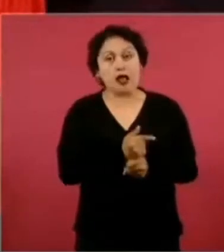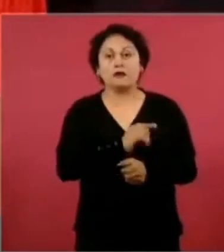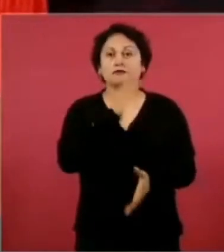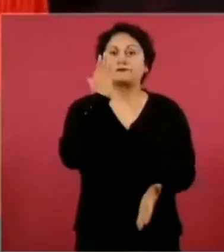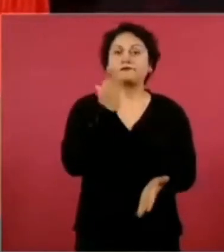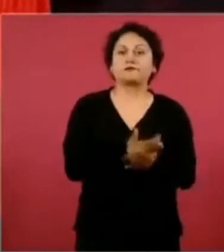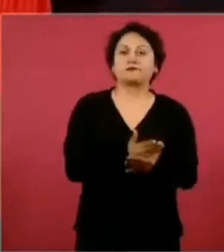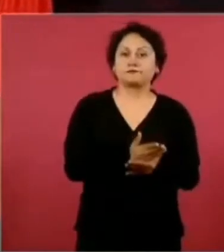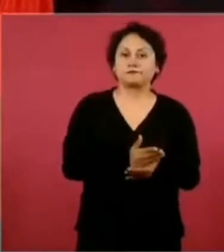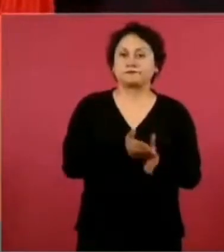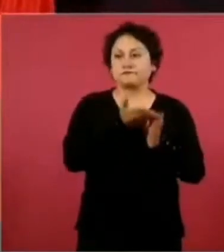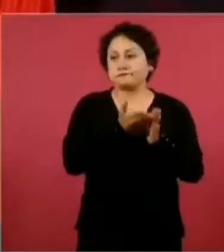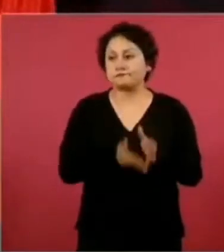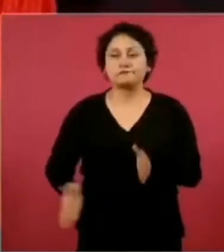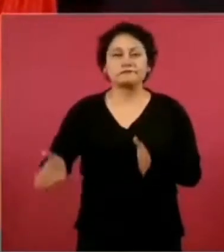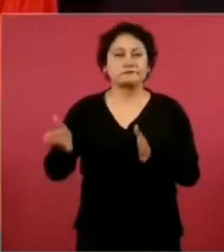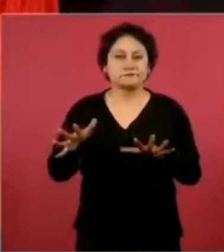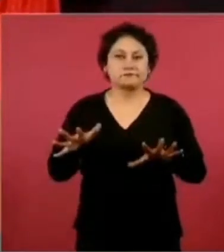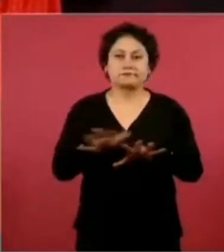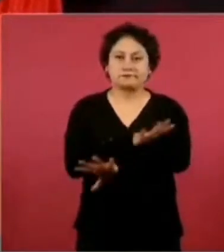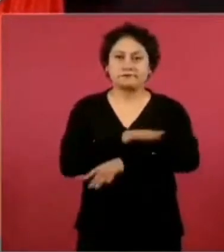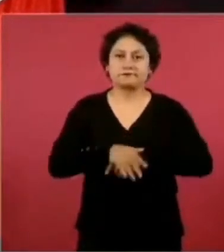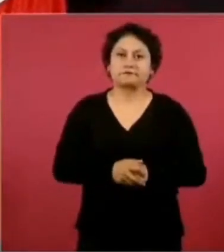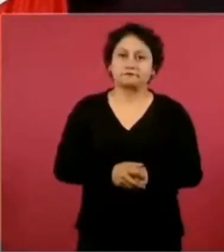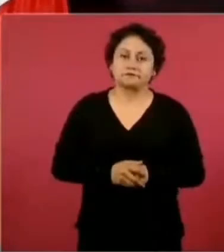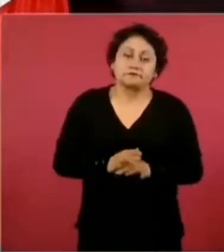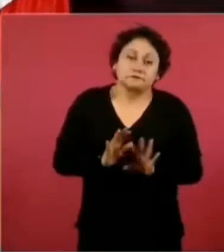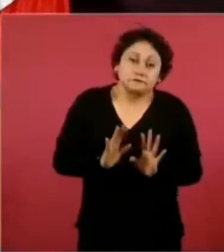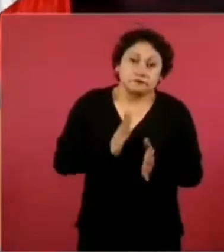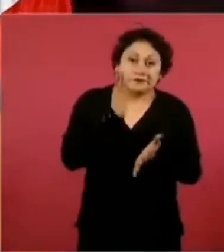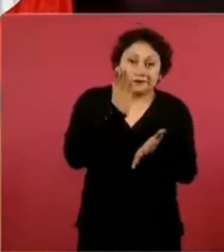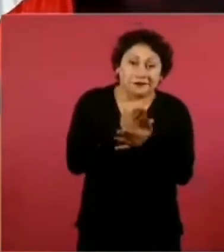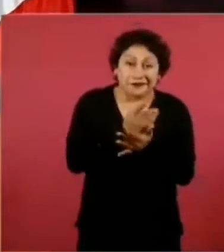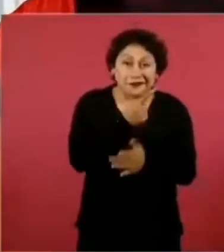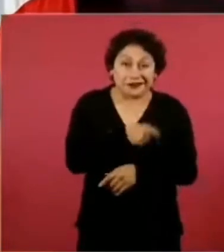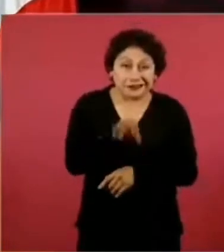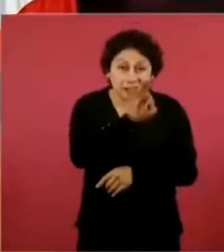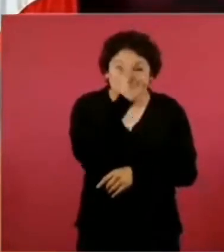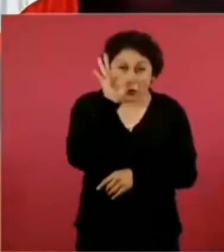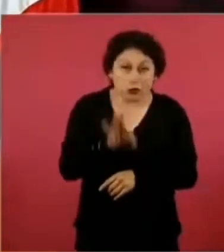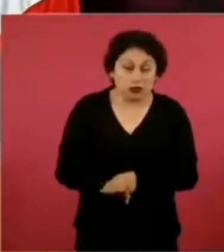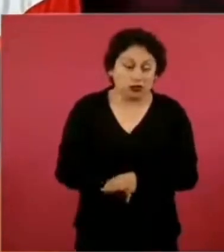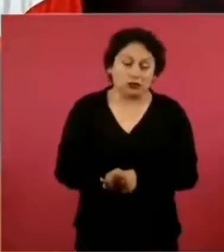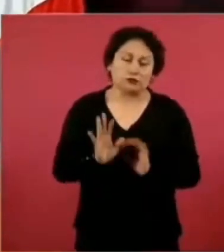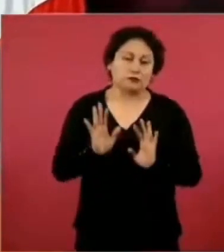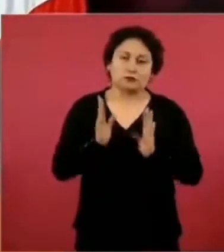Quién sabe si en su totalidad, pero era una fiebre